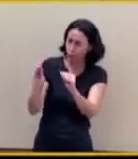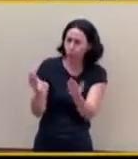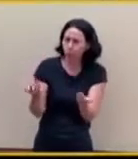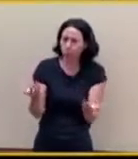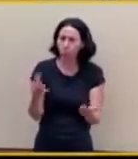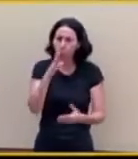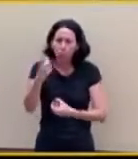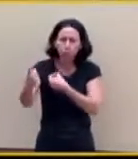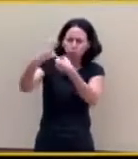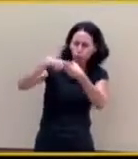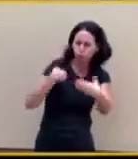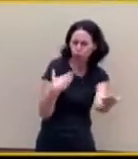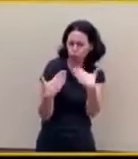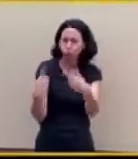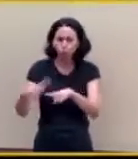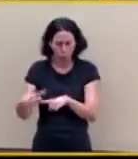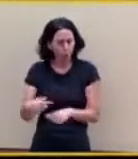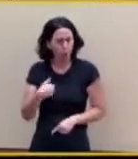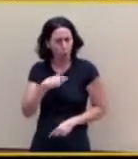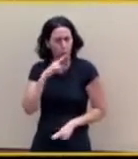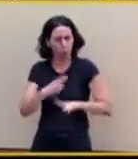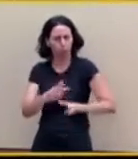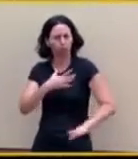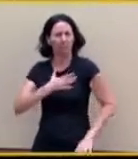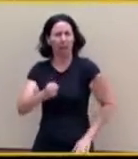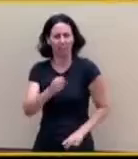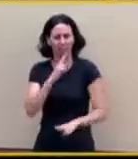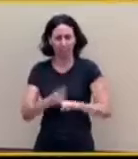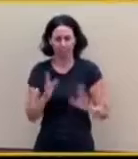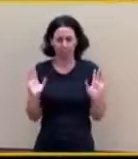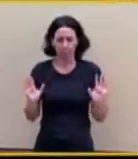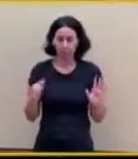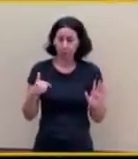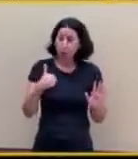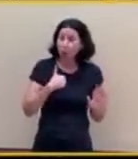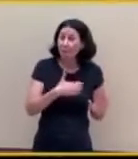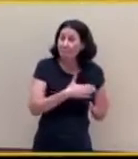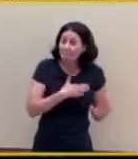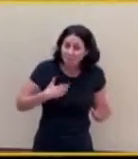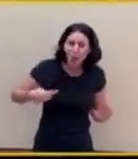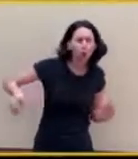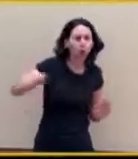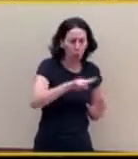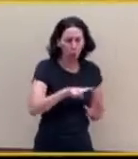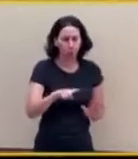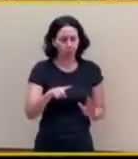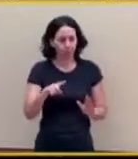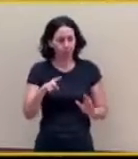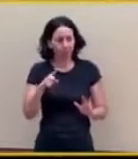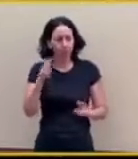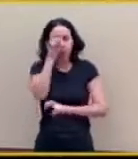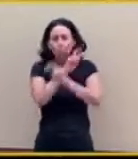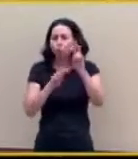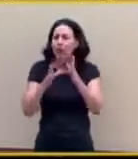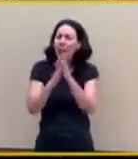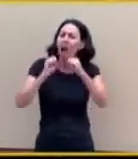ministerios en España, tal y como está la situación económica. Le ha propuesto que baje el IVA al gas un 5%,